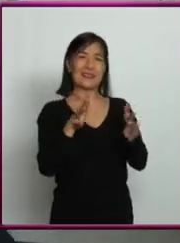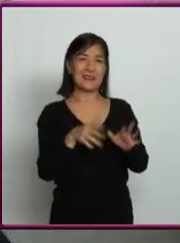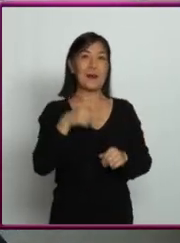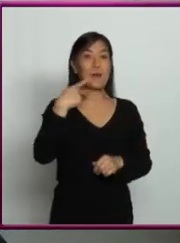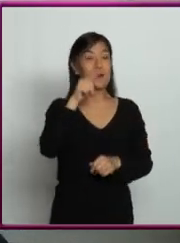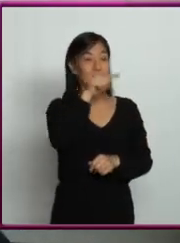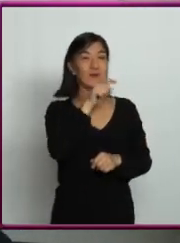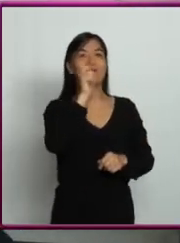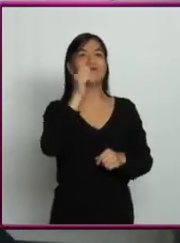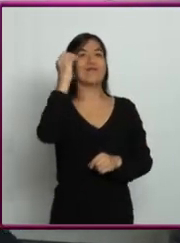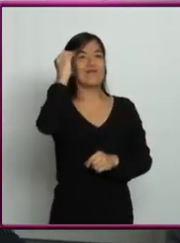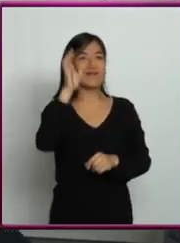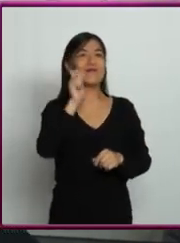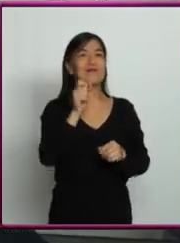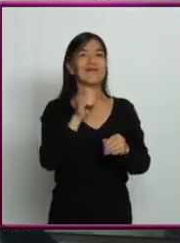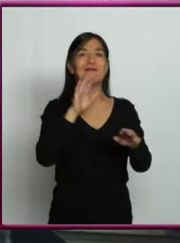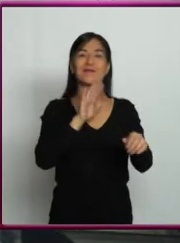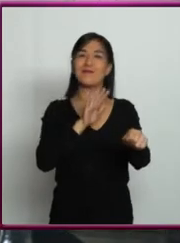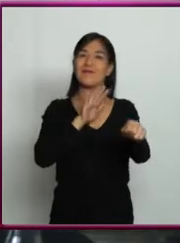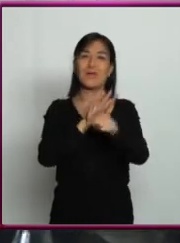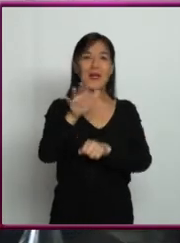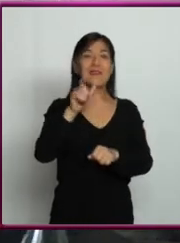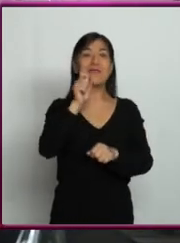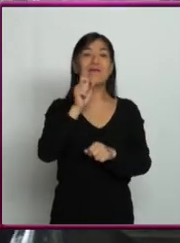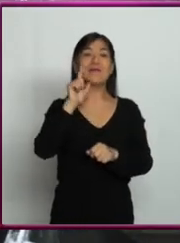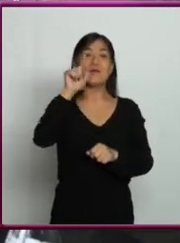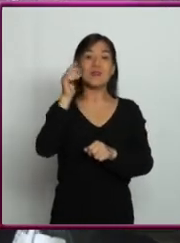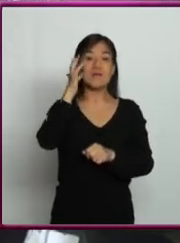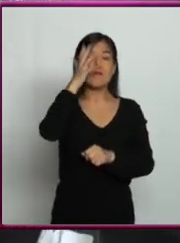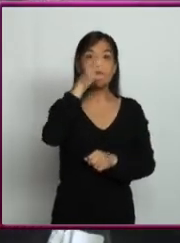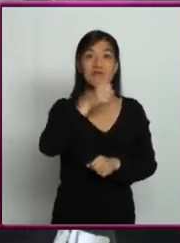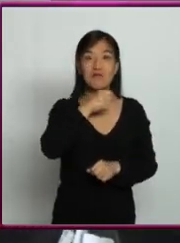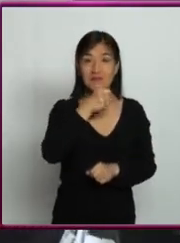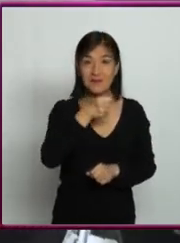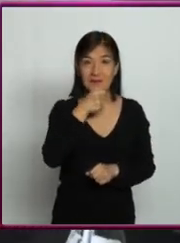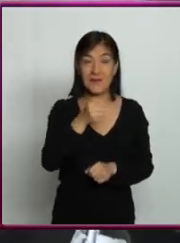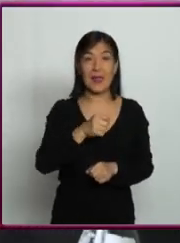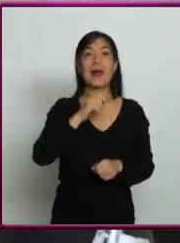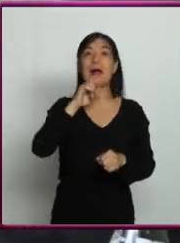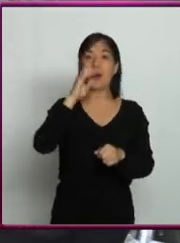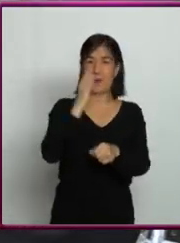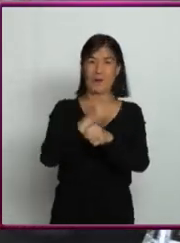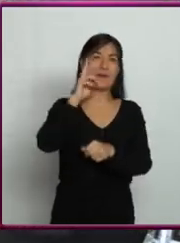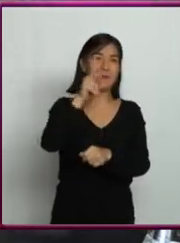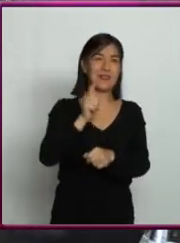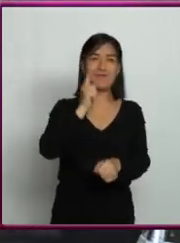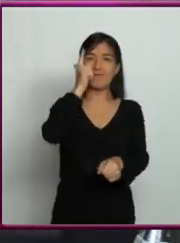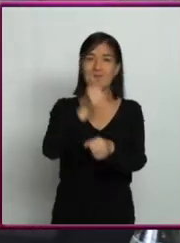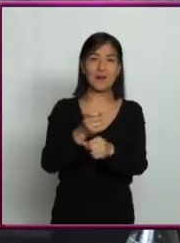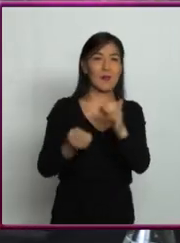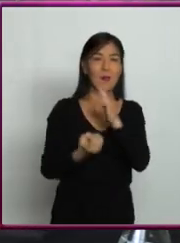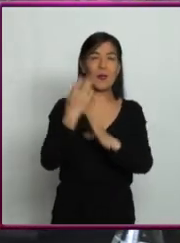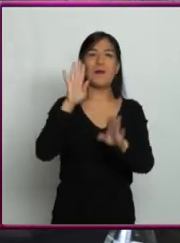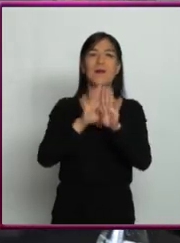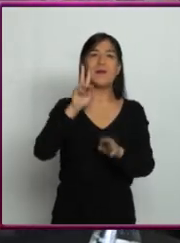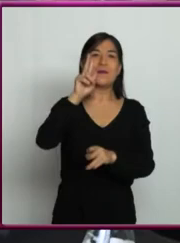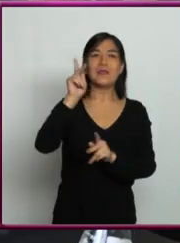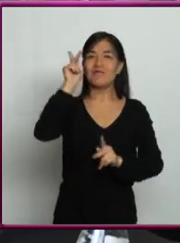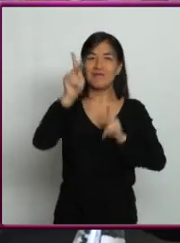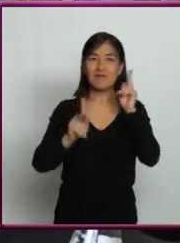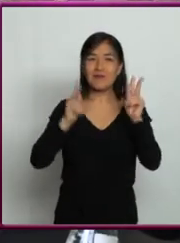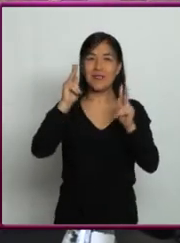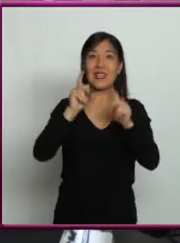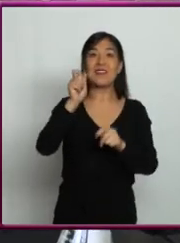otra fase igualmente importante, la vejez. El siguiente descubrimiento nos llevará a visitar la